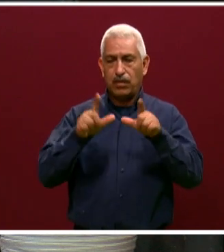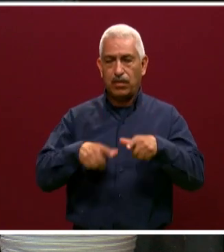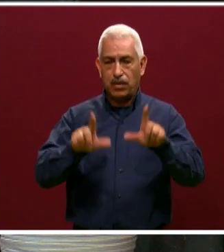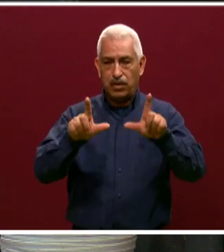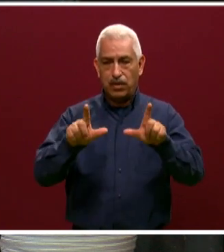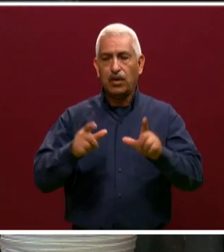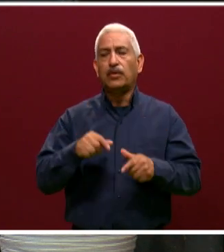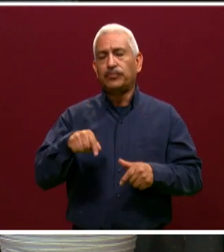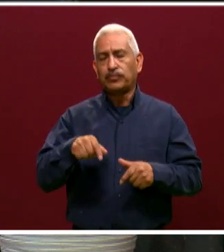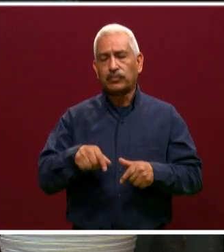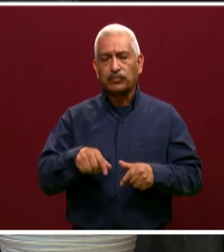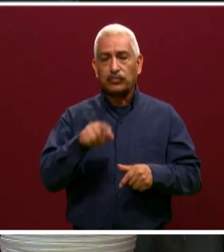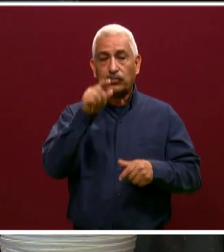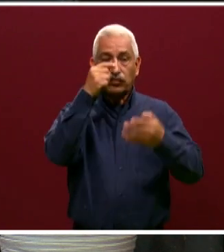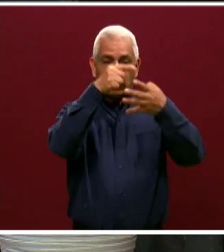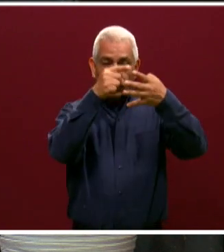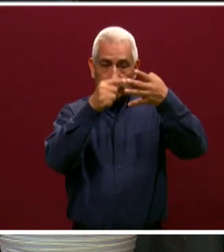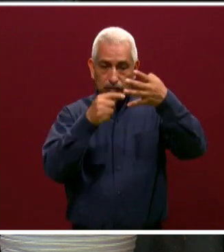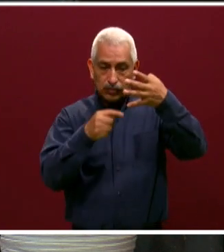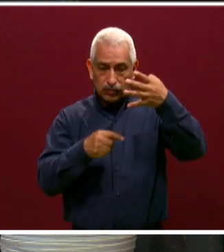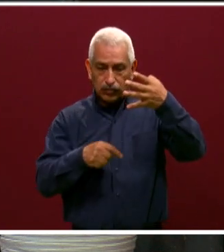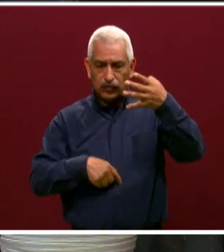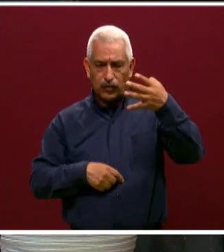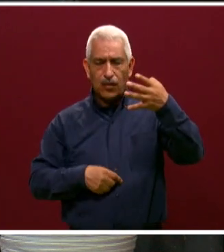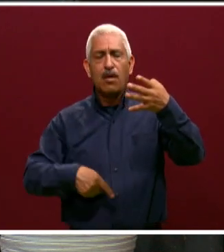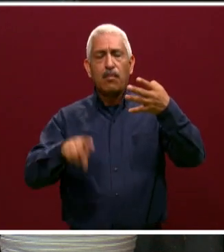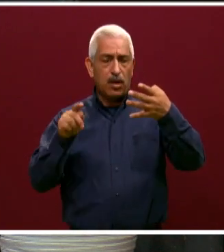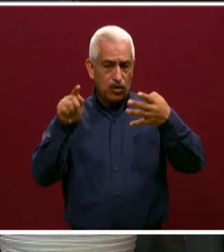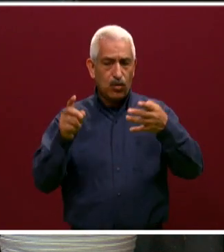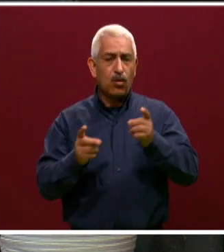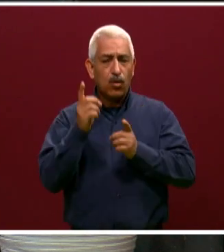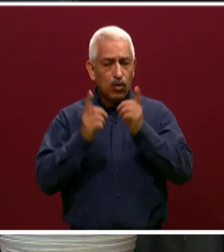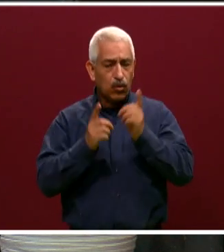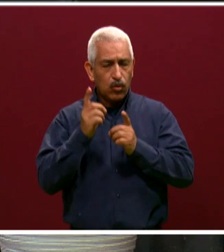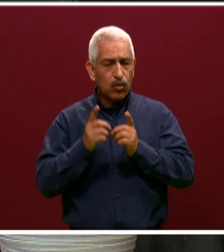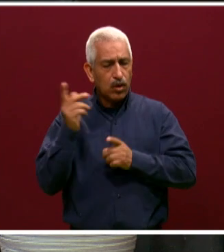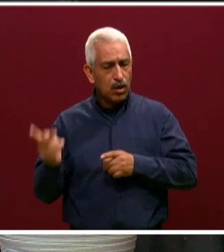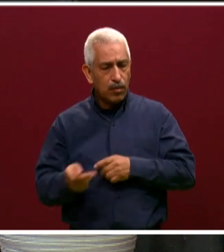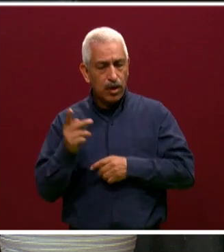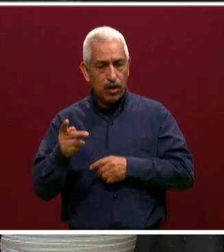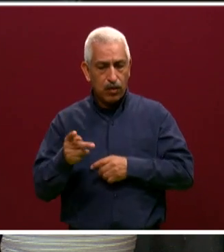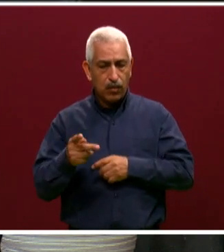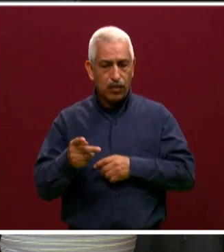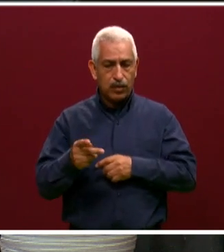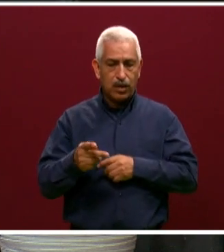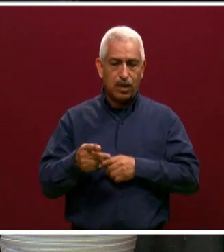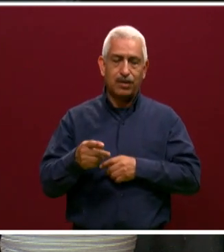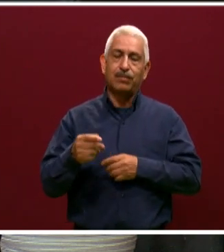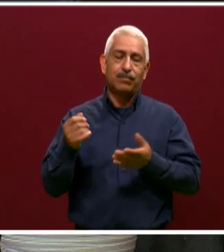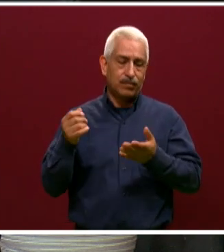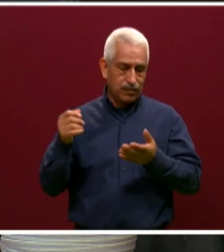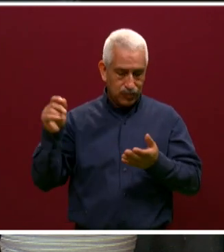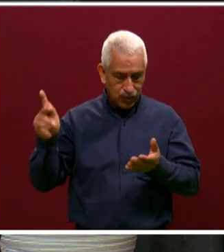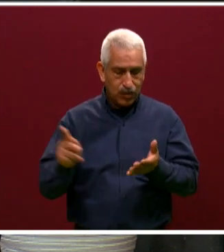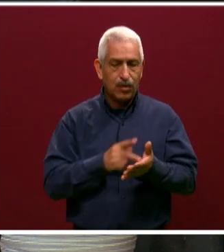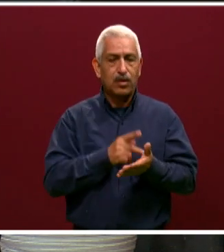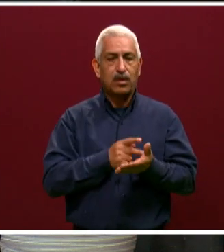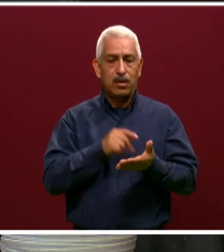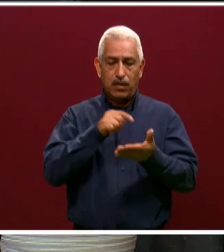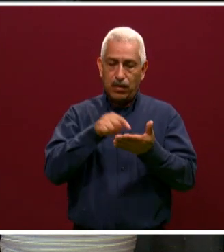Y si tienen, todos modos, alguna duda, pues, llamarnos a los teléfonos, que ya se los hemos comentado, que sería el 22,